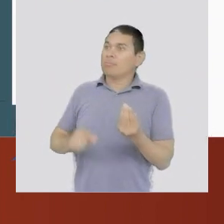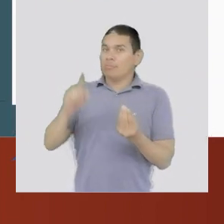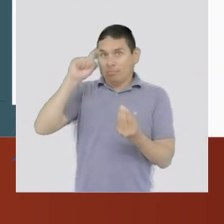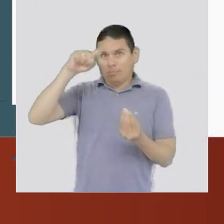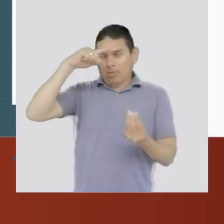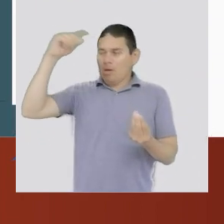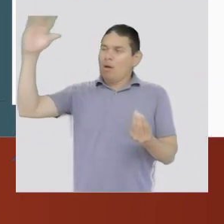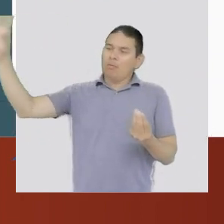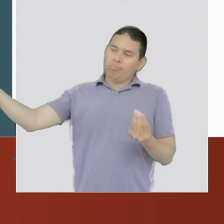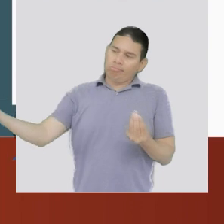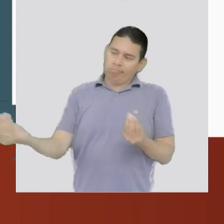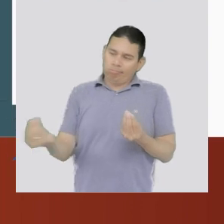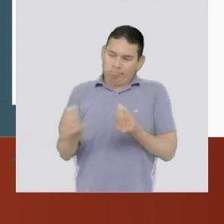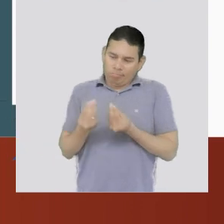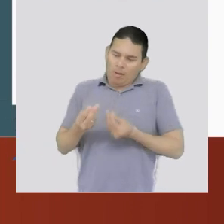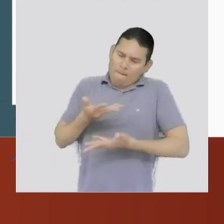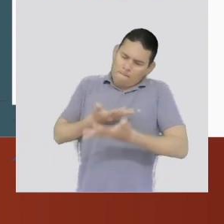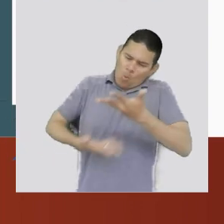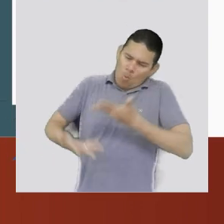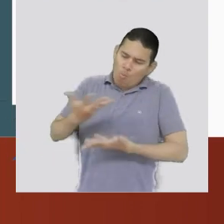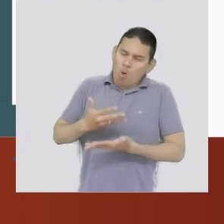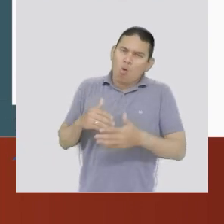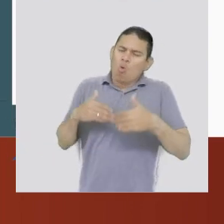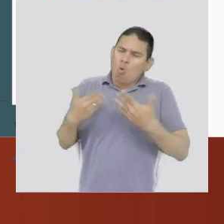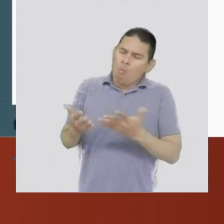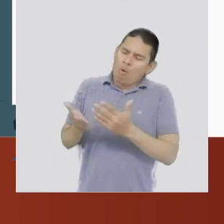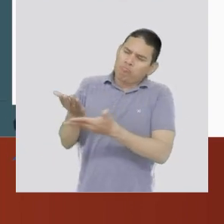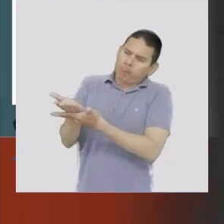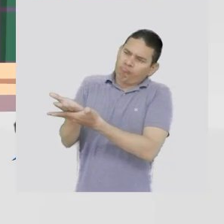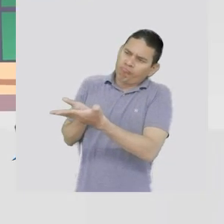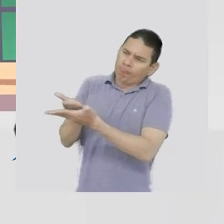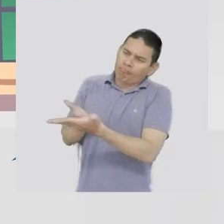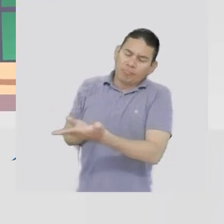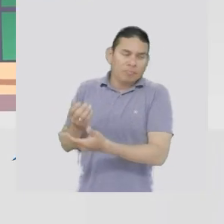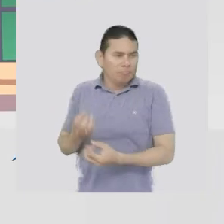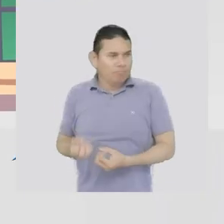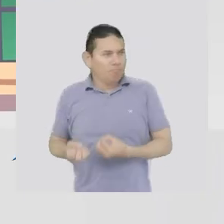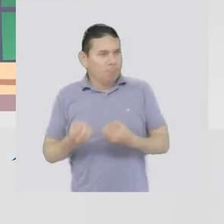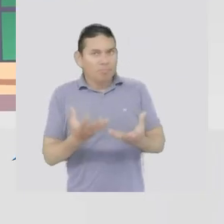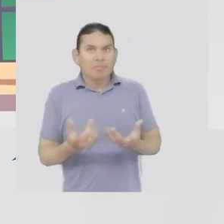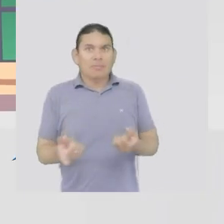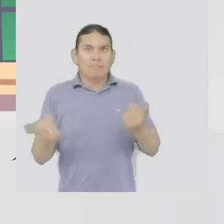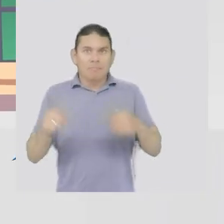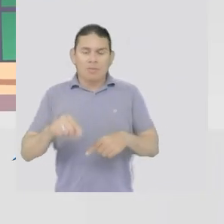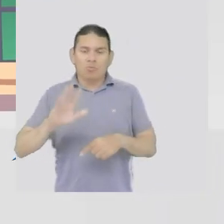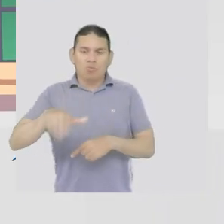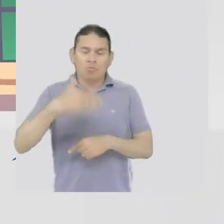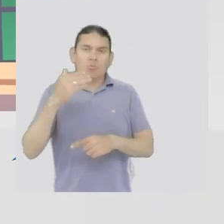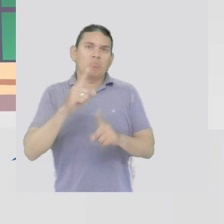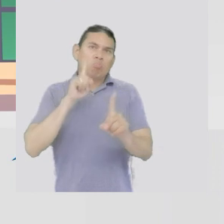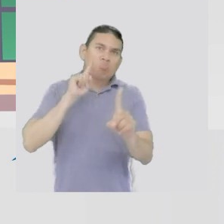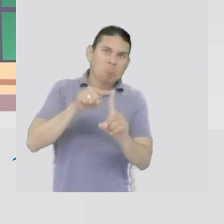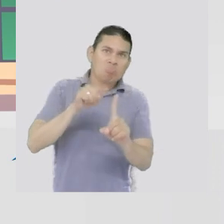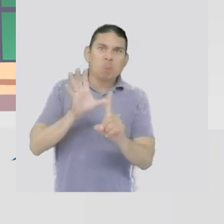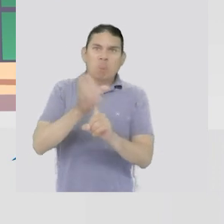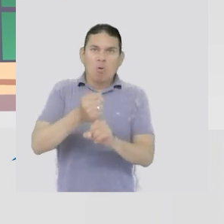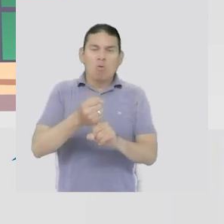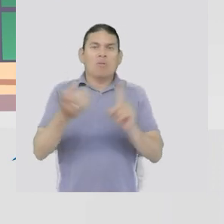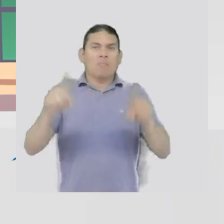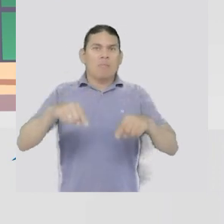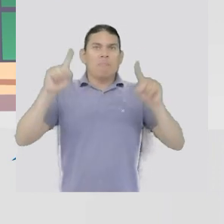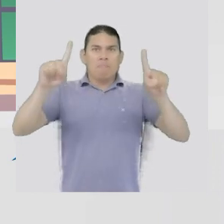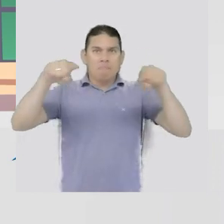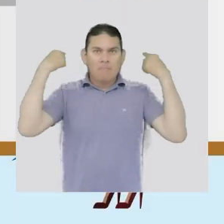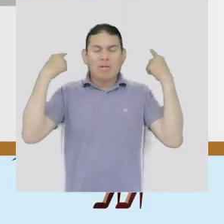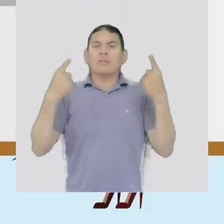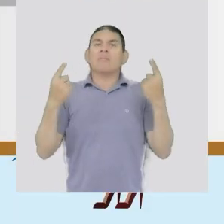encuentran para ponerse de acuerdo, coordinarse de manera que puedan generar una dimensión práctica que es el